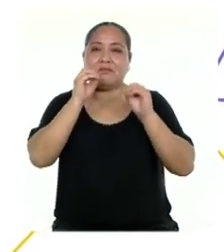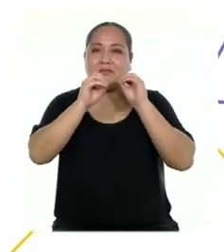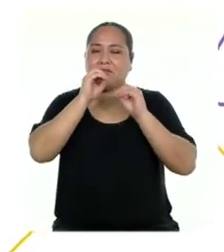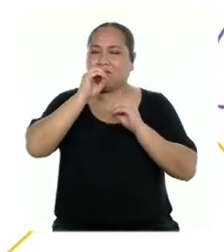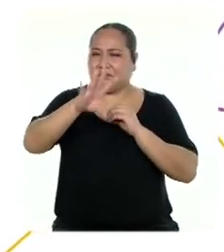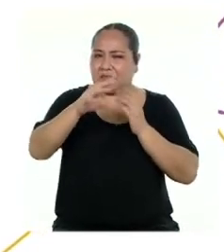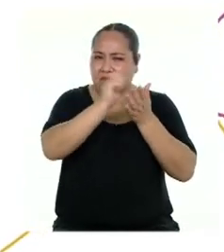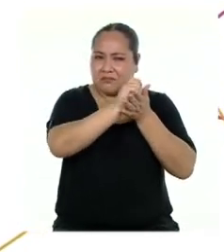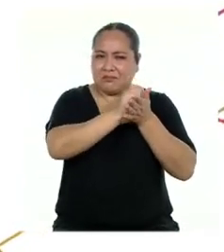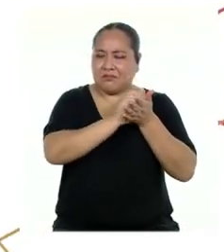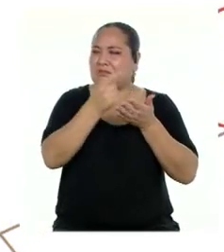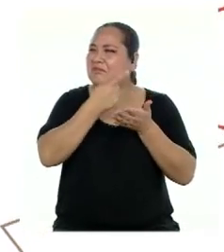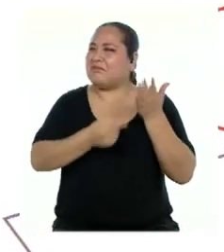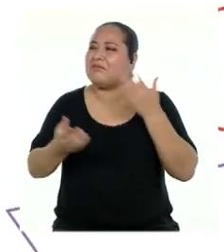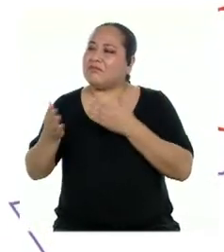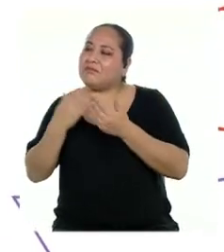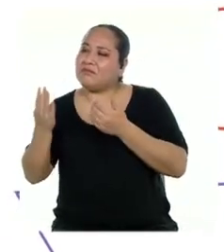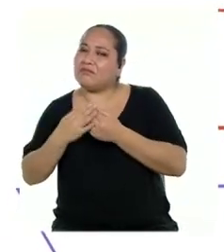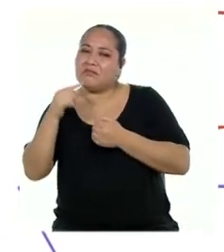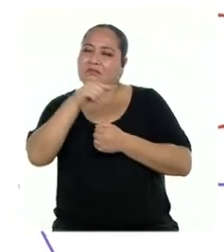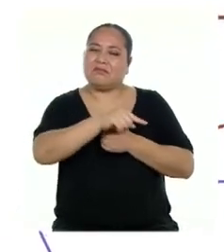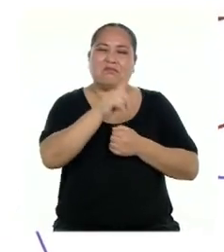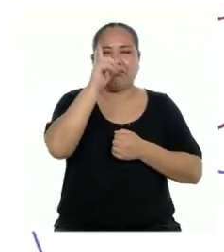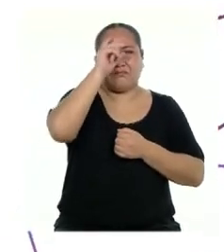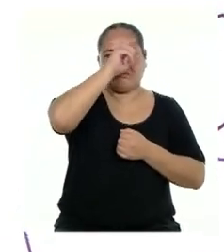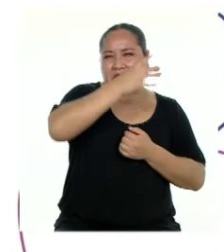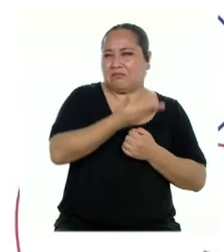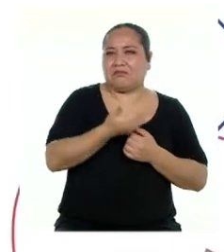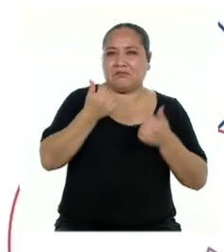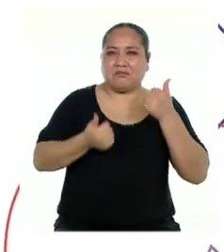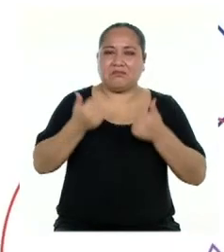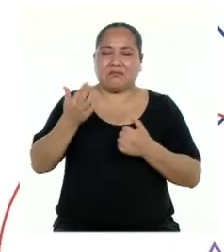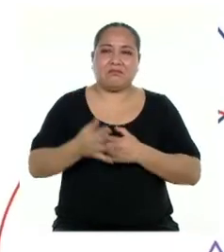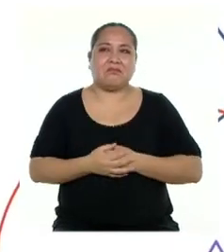que les resulta sencillo y también lo que fue mucho más retador.